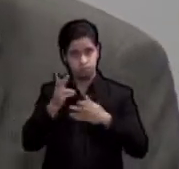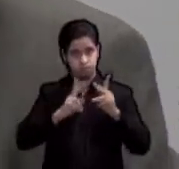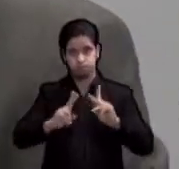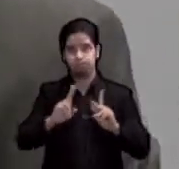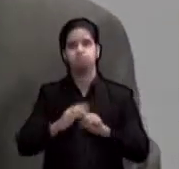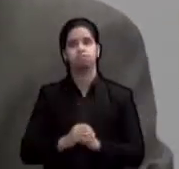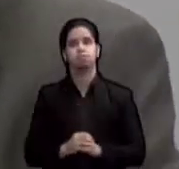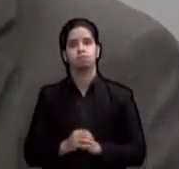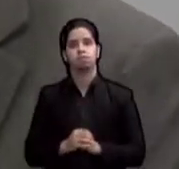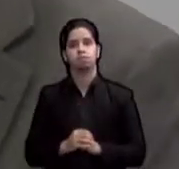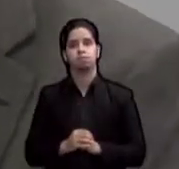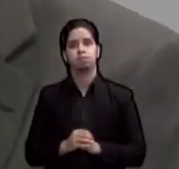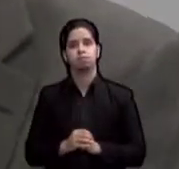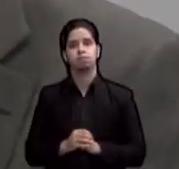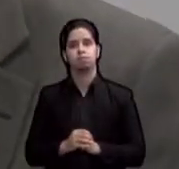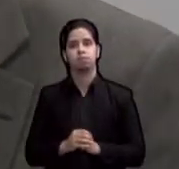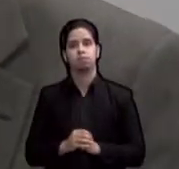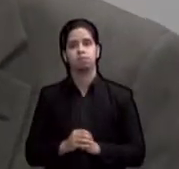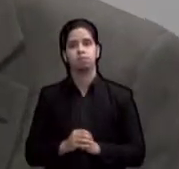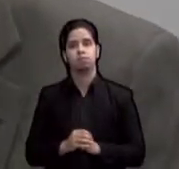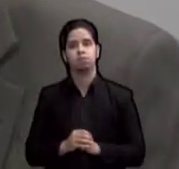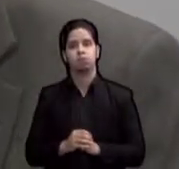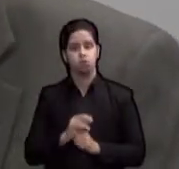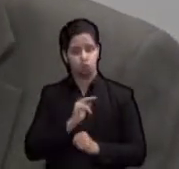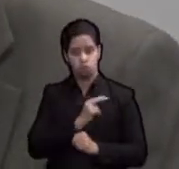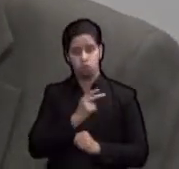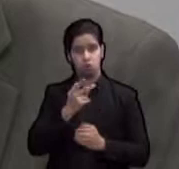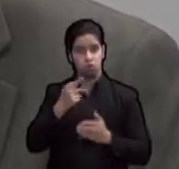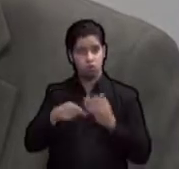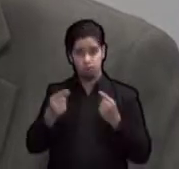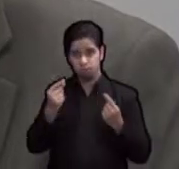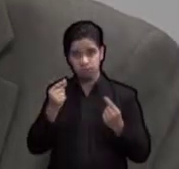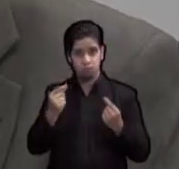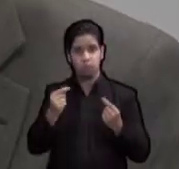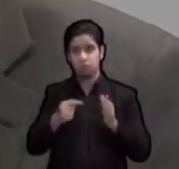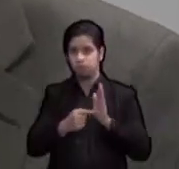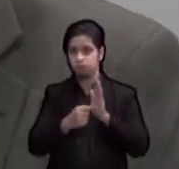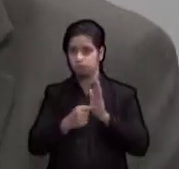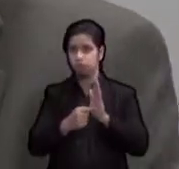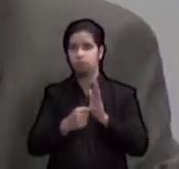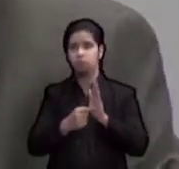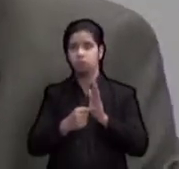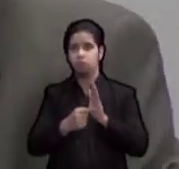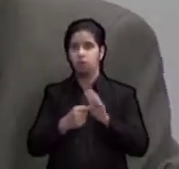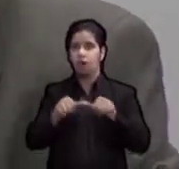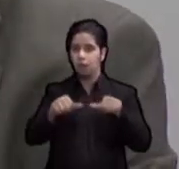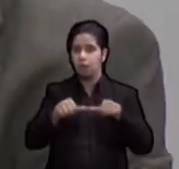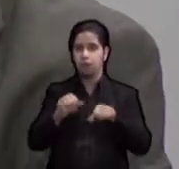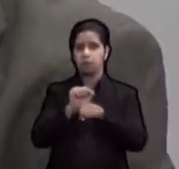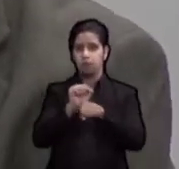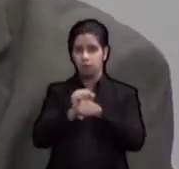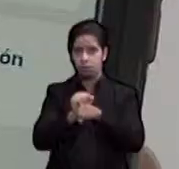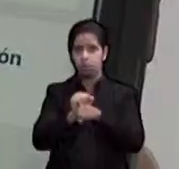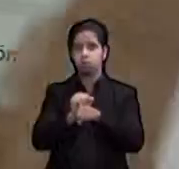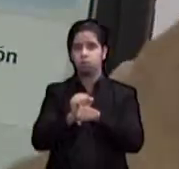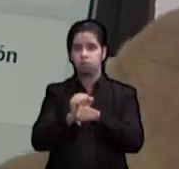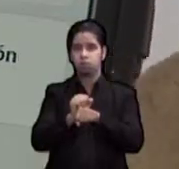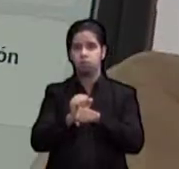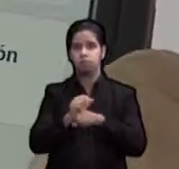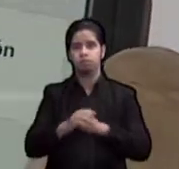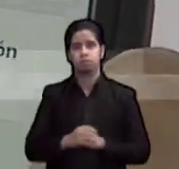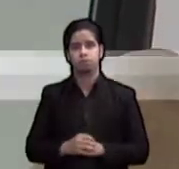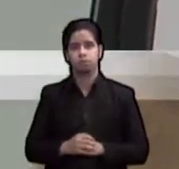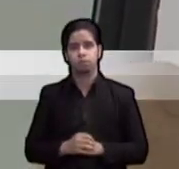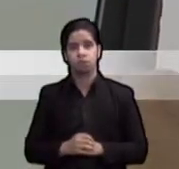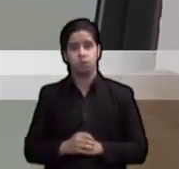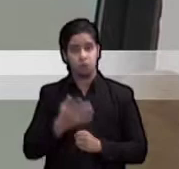iniciar la serie y que se relacionan con las áreas de trabajo de Espacios Abiertos. Si